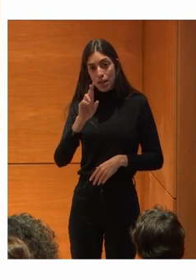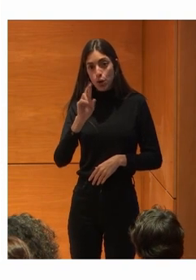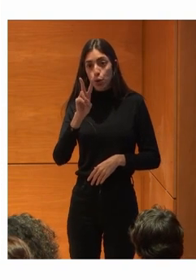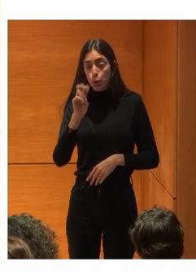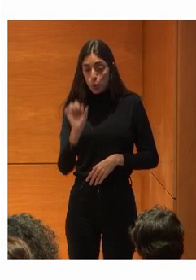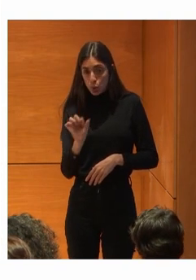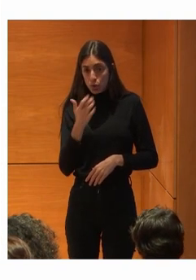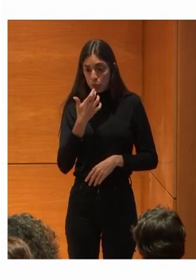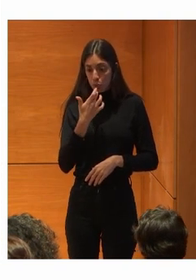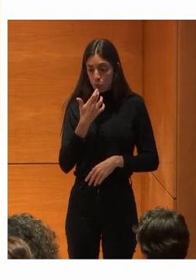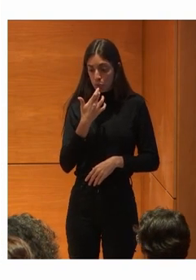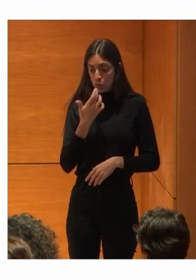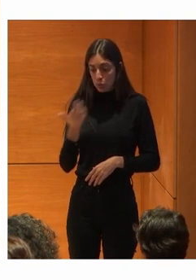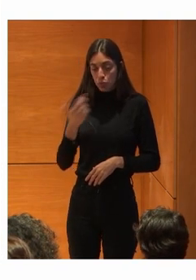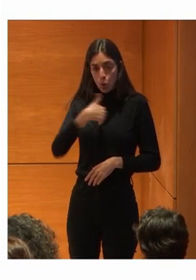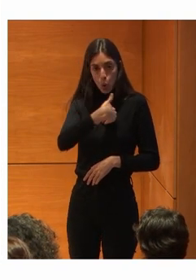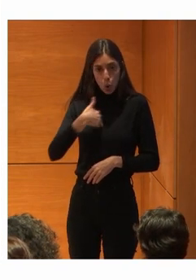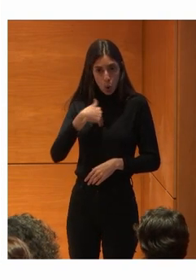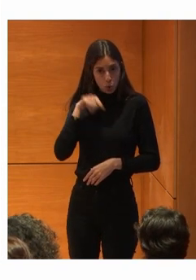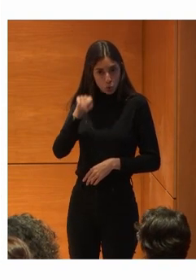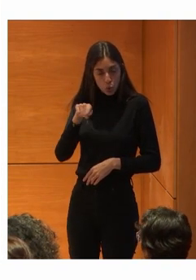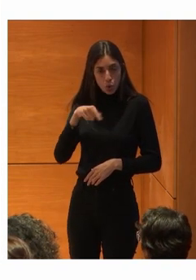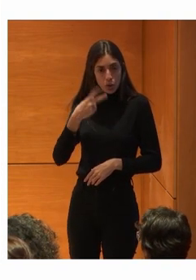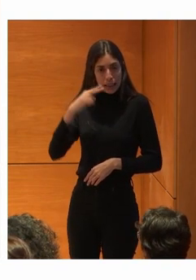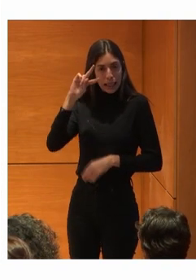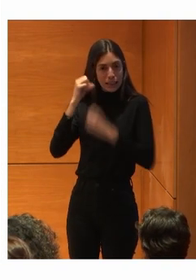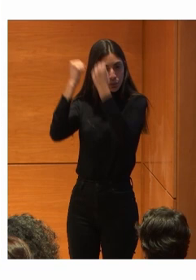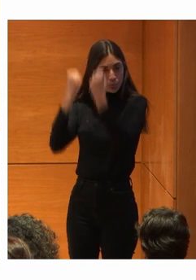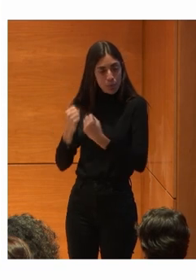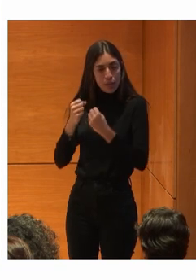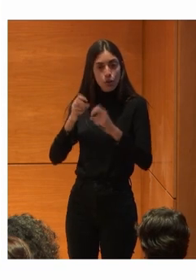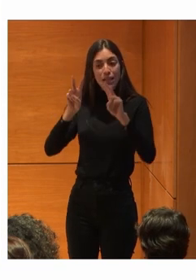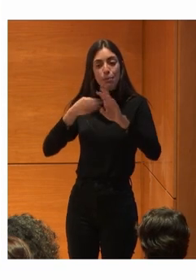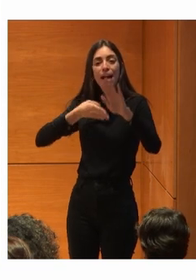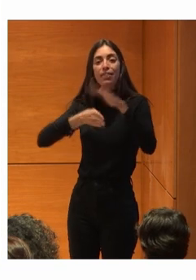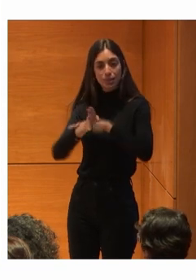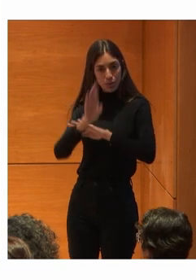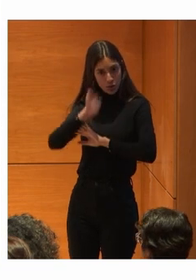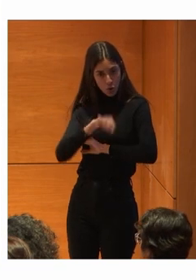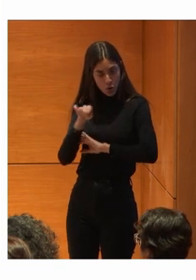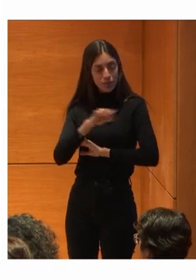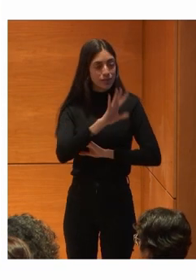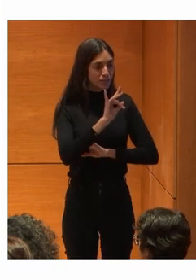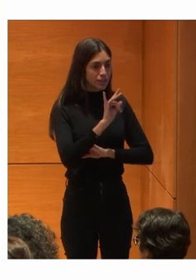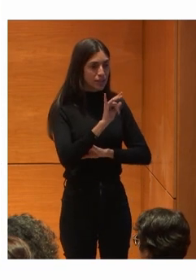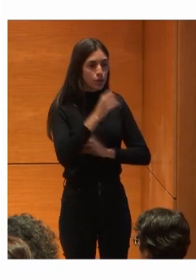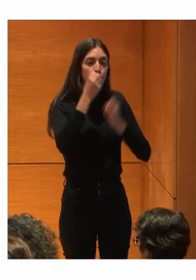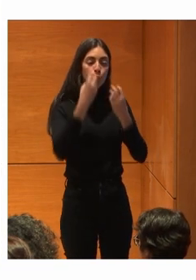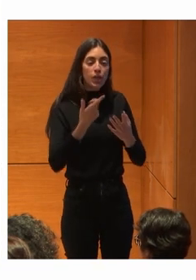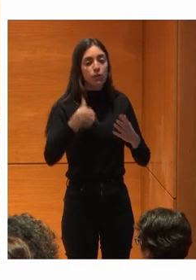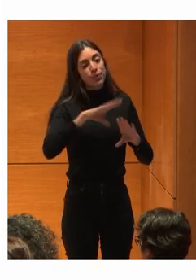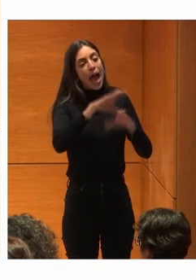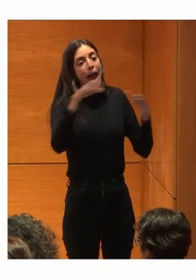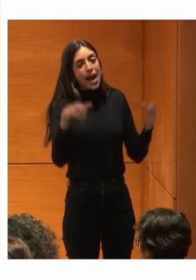rol Porque Tu rol es Experta en accesibilidad Tú eres la experta De accesibilidad Bueno Estamos un